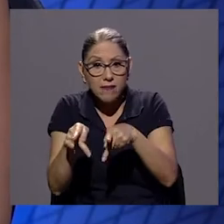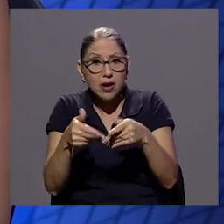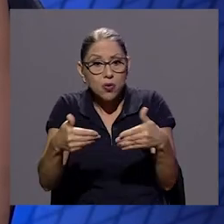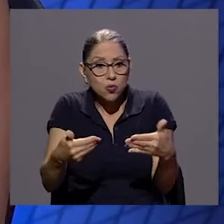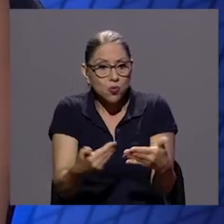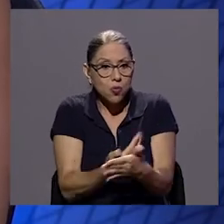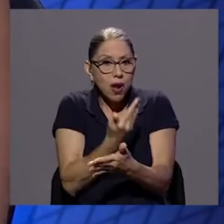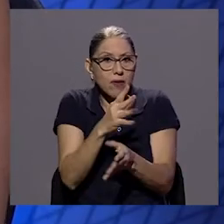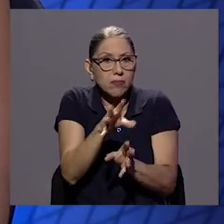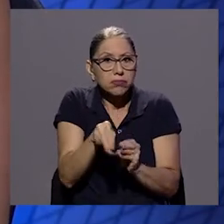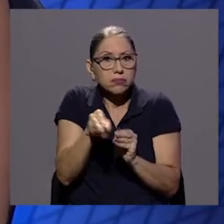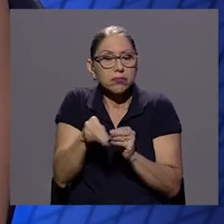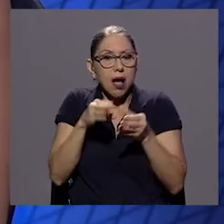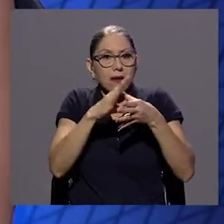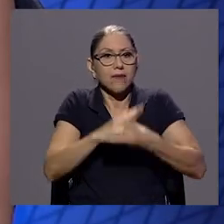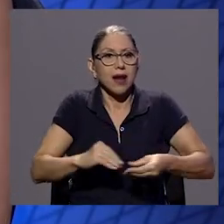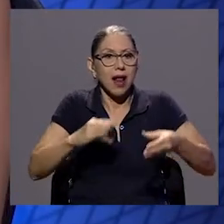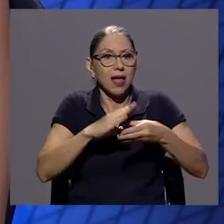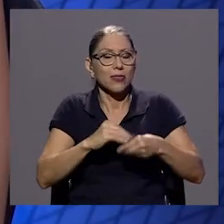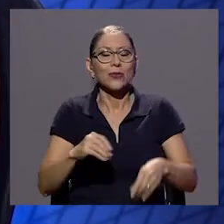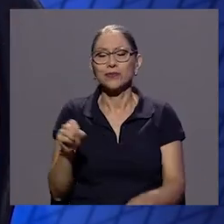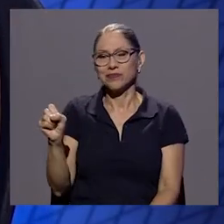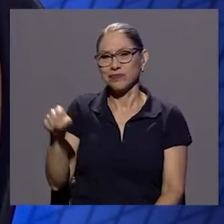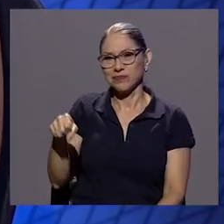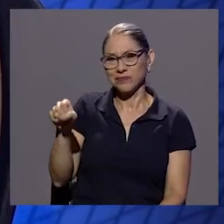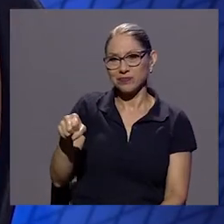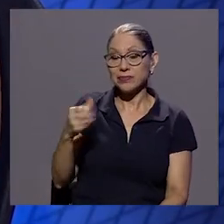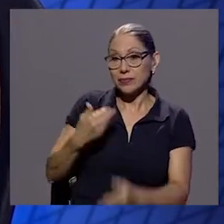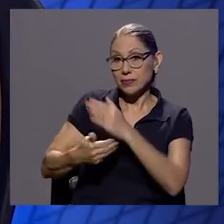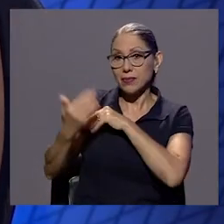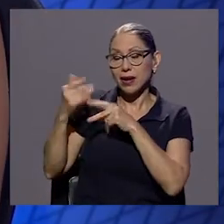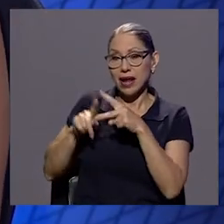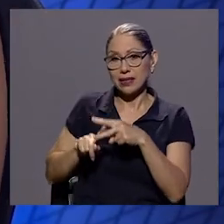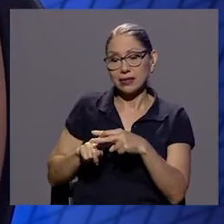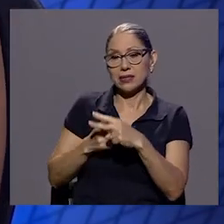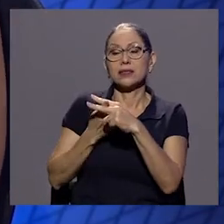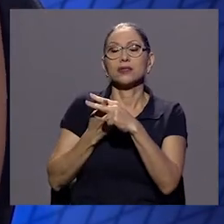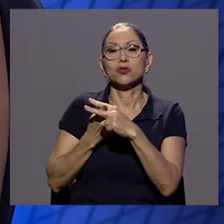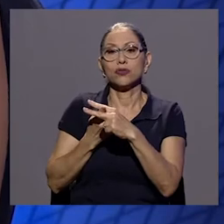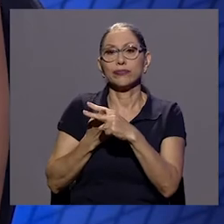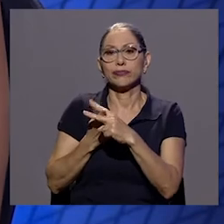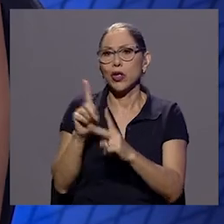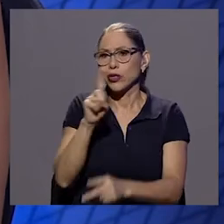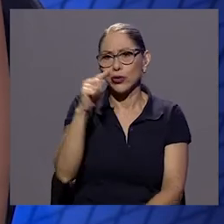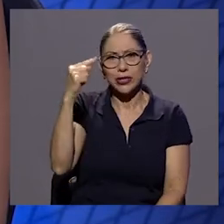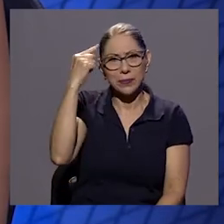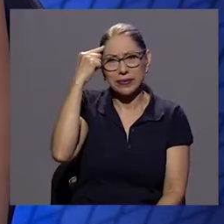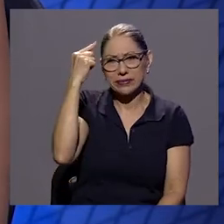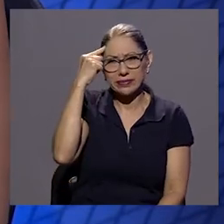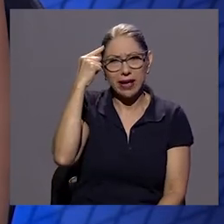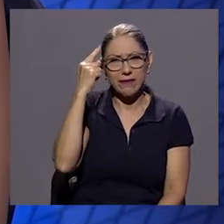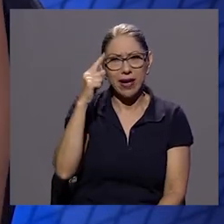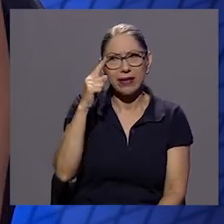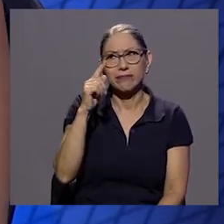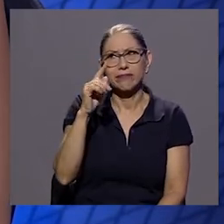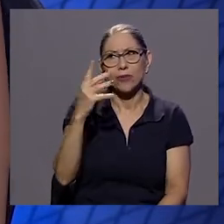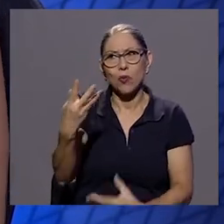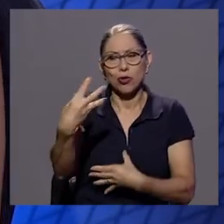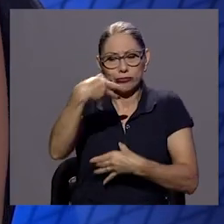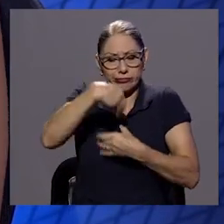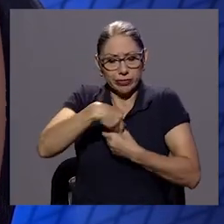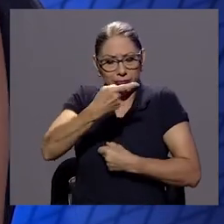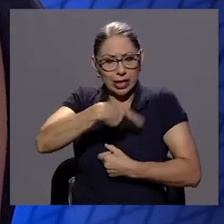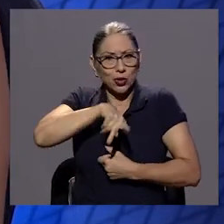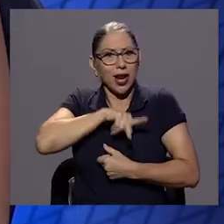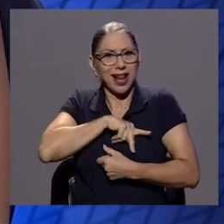bien al inicio no no se pensaba como de una forma tan personal el guión digamos conforme las